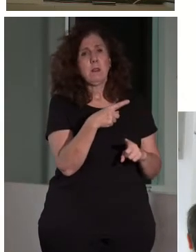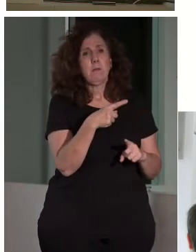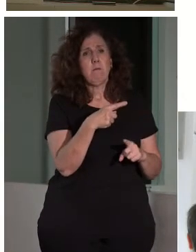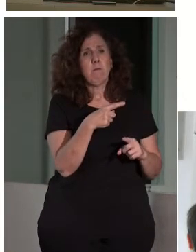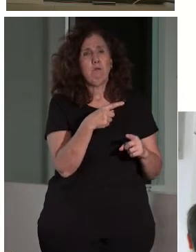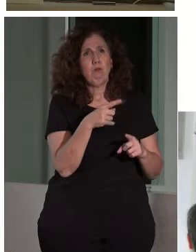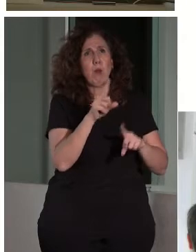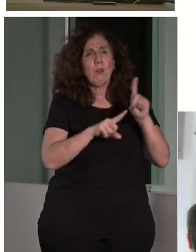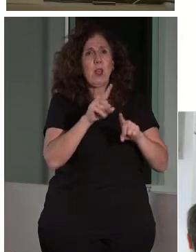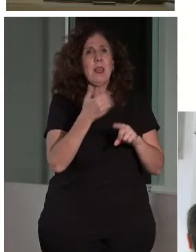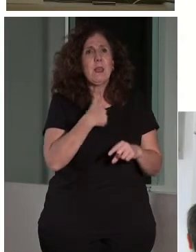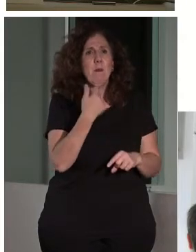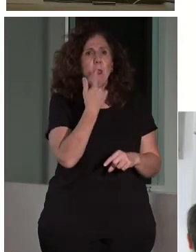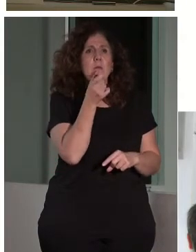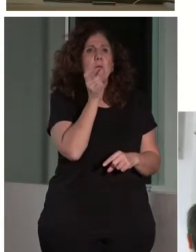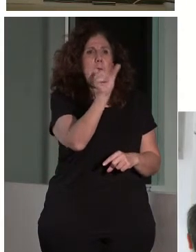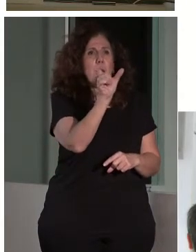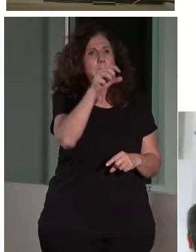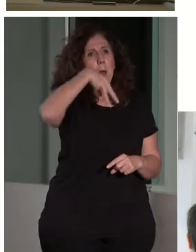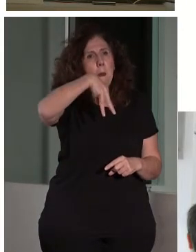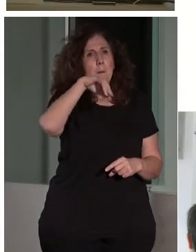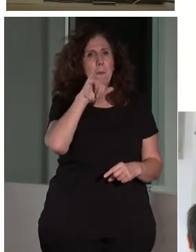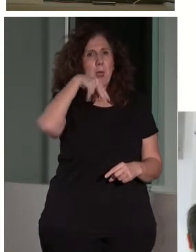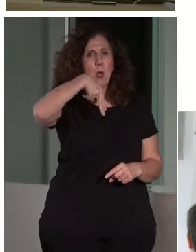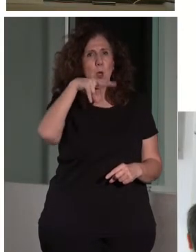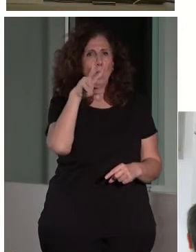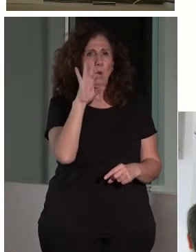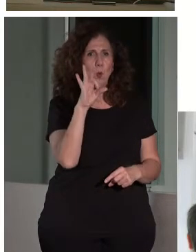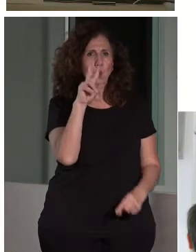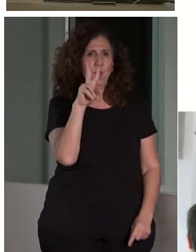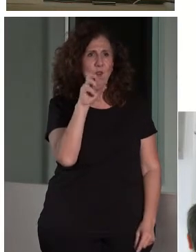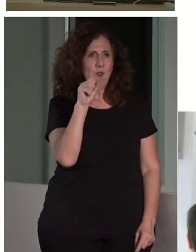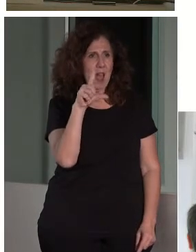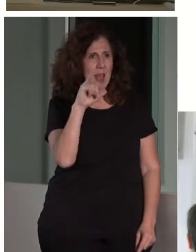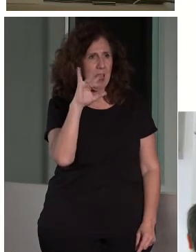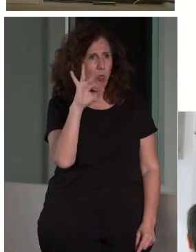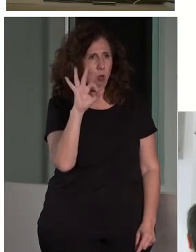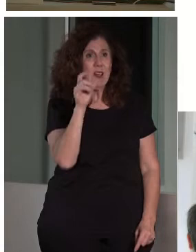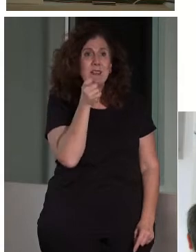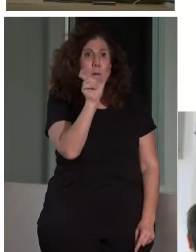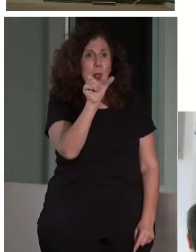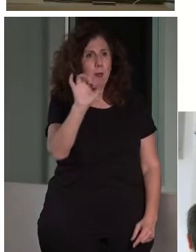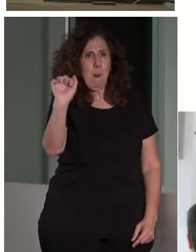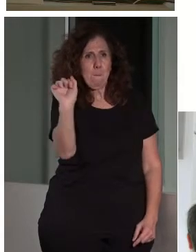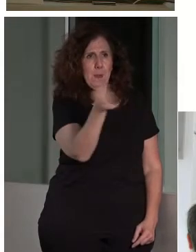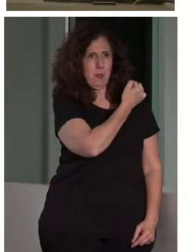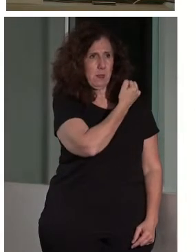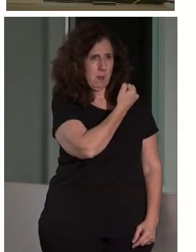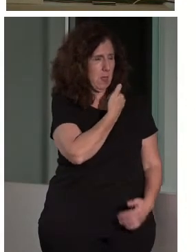minusválido. Ya está bien. A estas alturas de la historia ya está bien. Por lo menos esa palabra vamos a quitarla del medio ya.